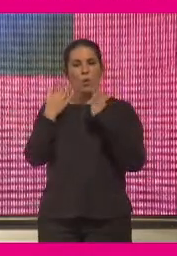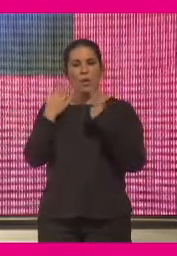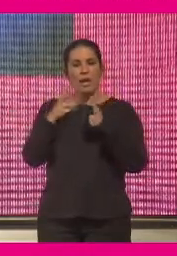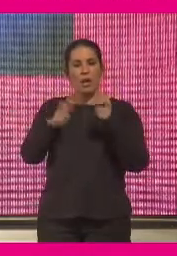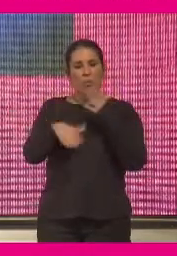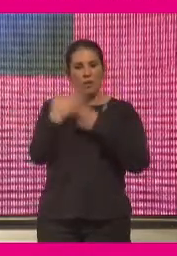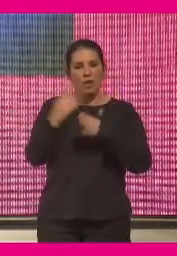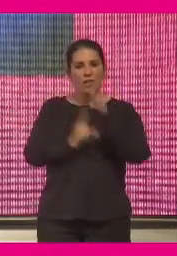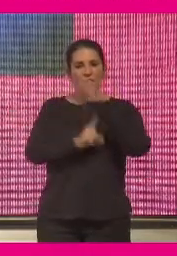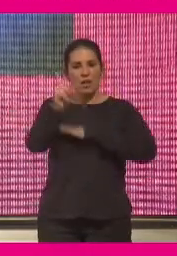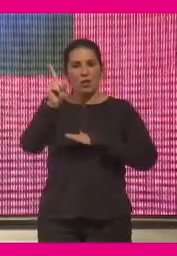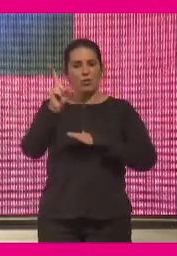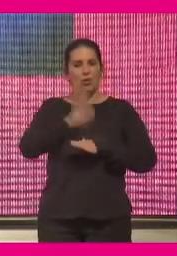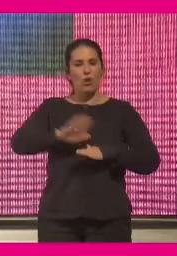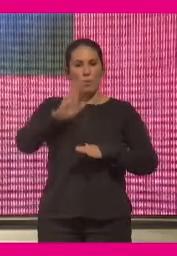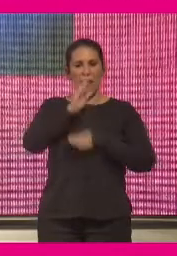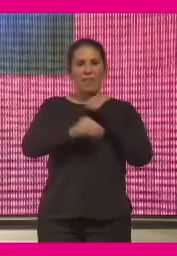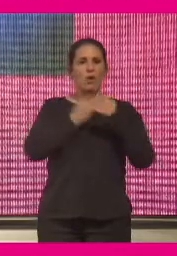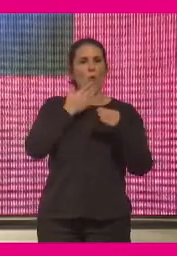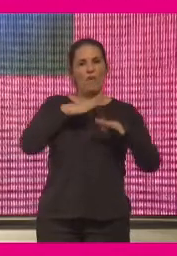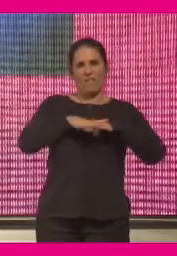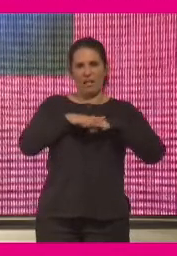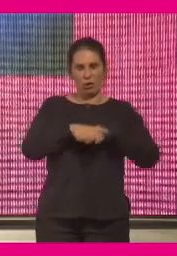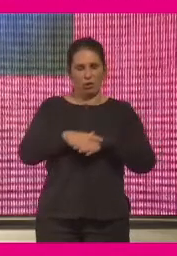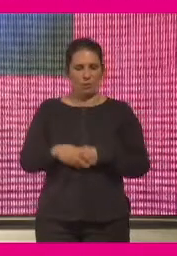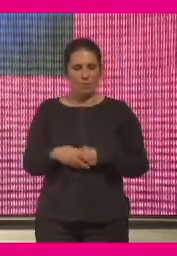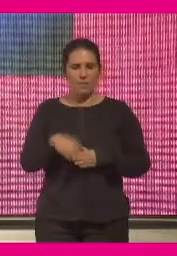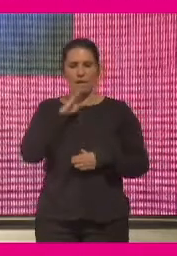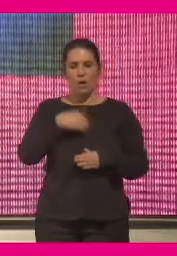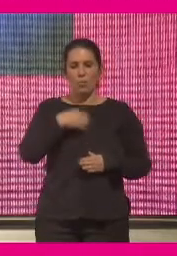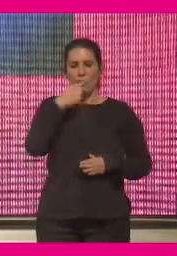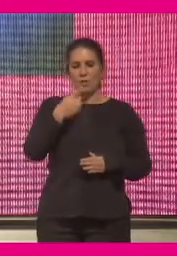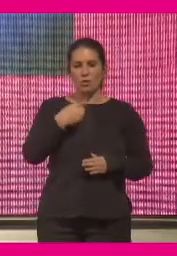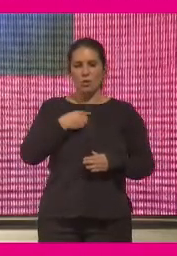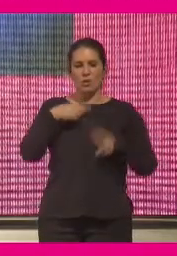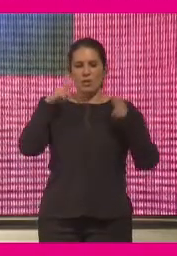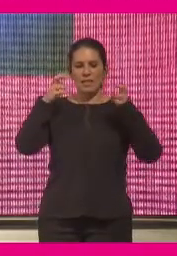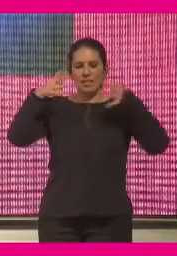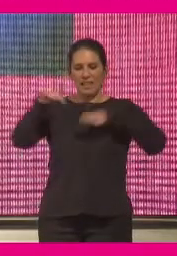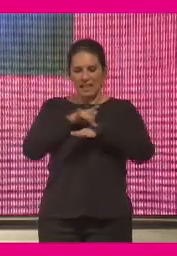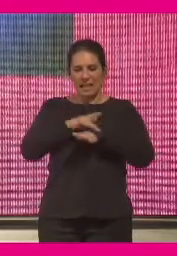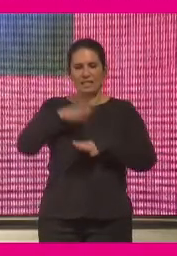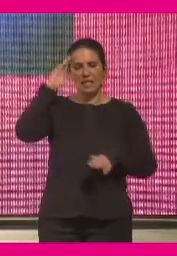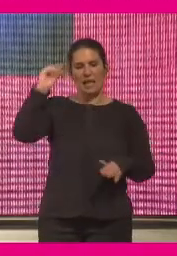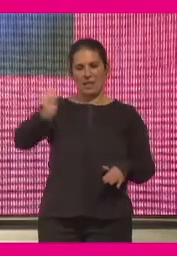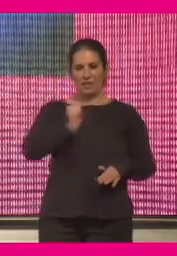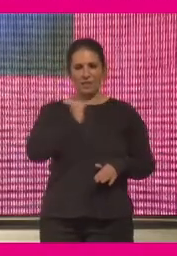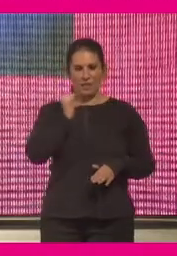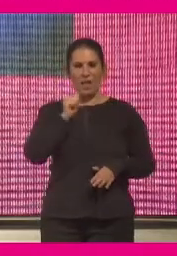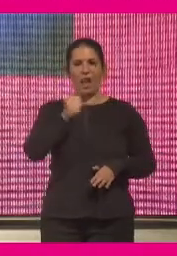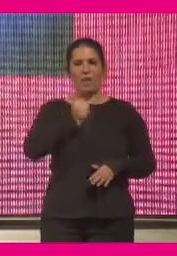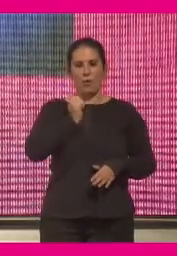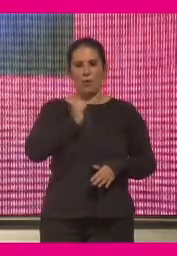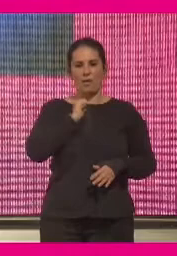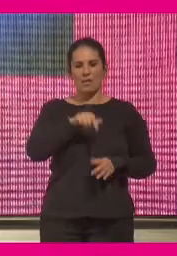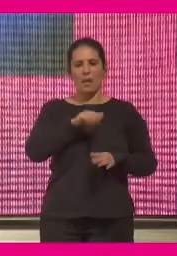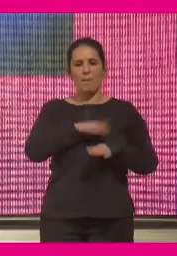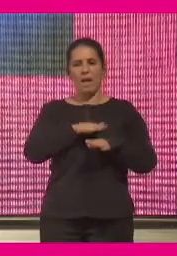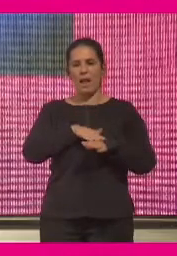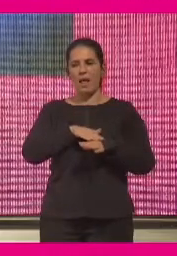innovación y desarrollo través de nuevos proyectos. Y como decía, los derechos digitales y la inteligencia artificial como palanca de